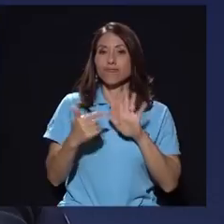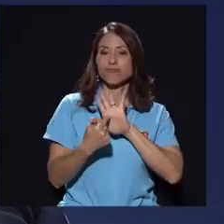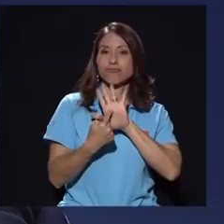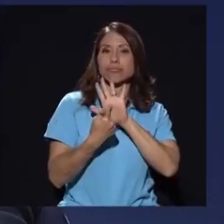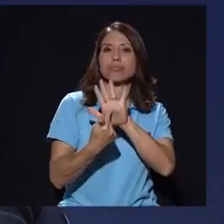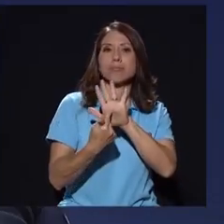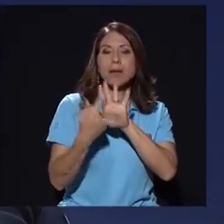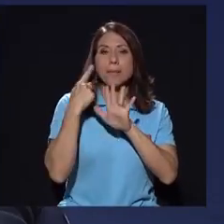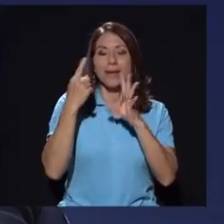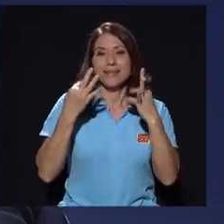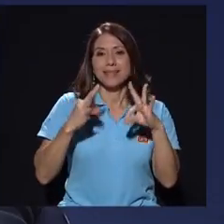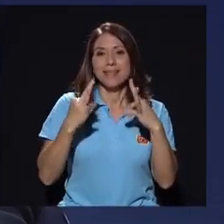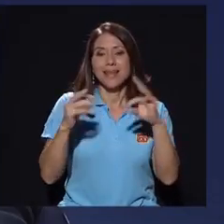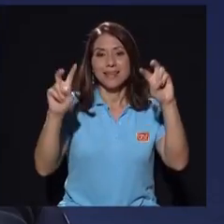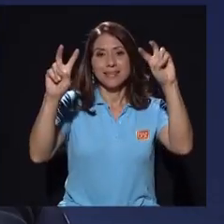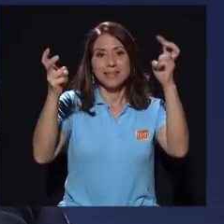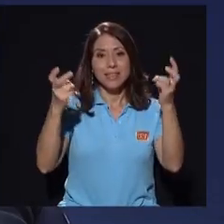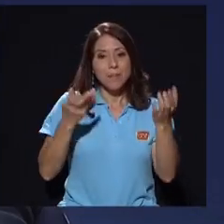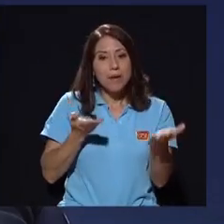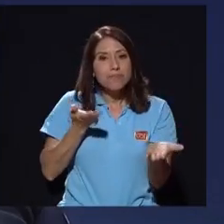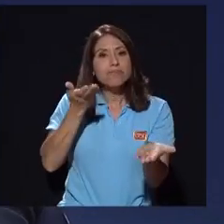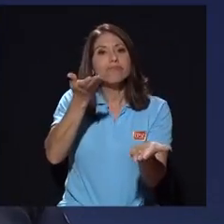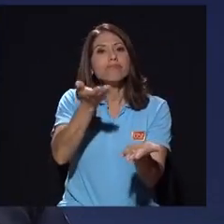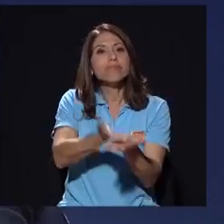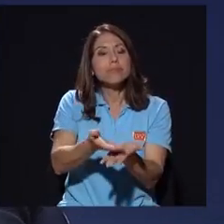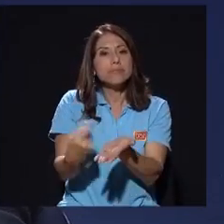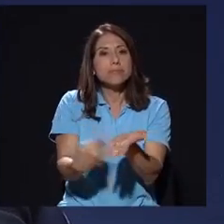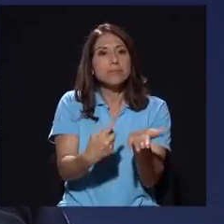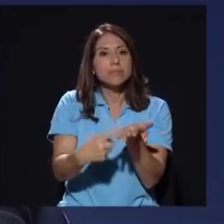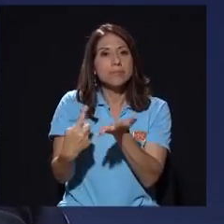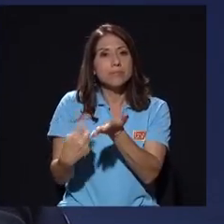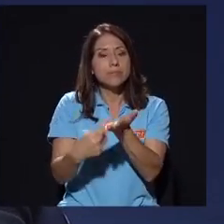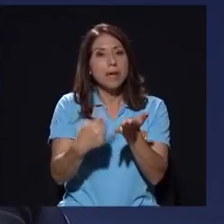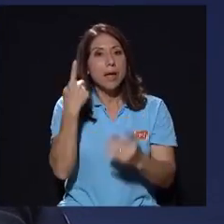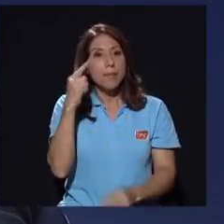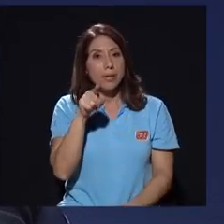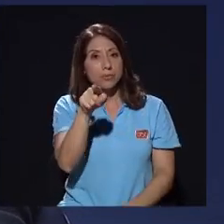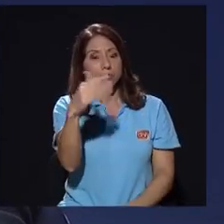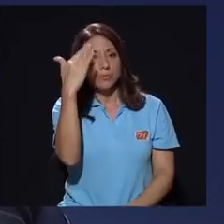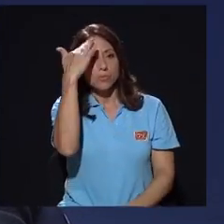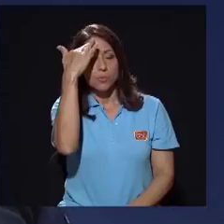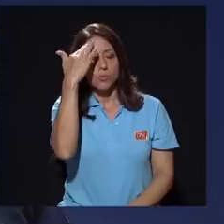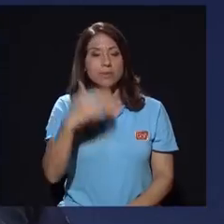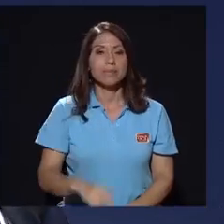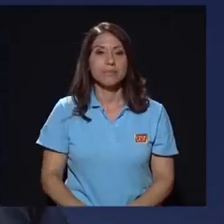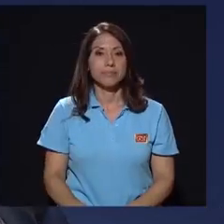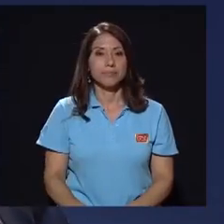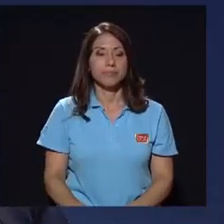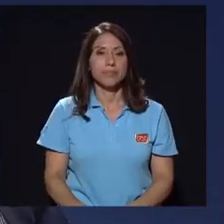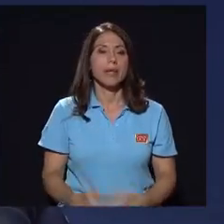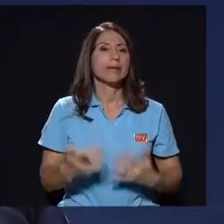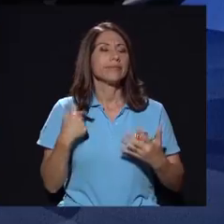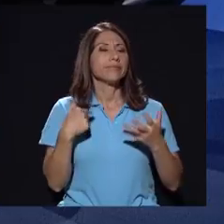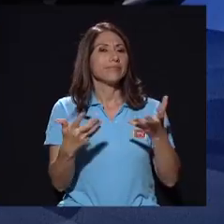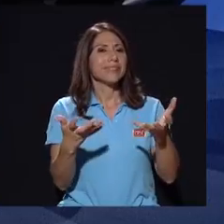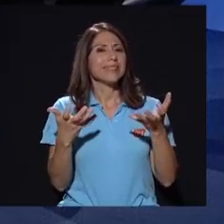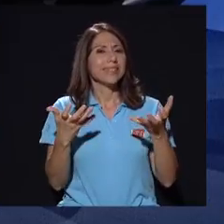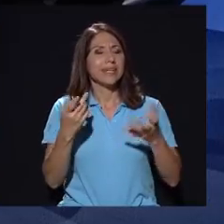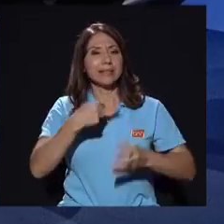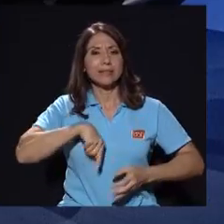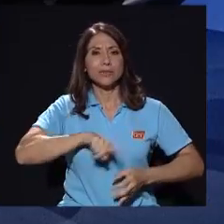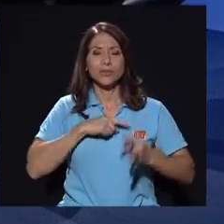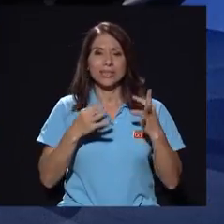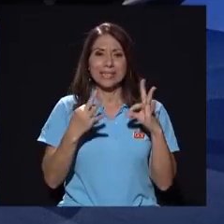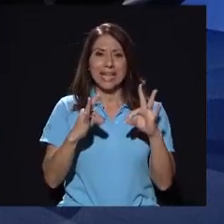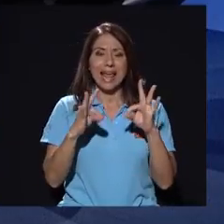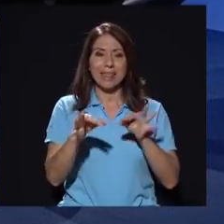para tratar de poner este tema sobre la mesa y sobre todo para que usted de algún modo lo conozca. Bueno, un poco quisiera